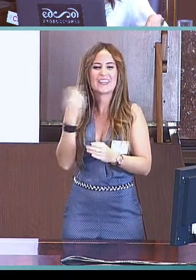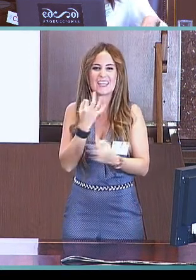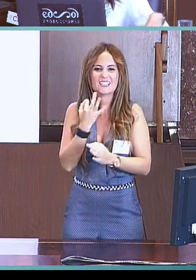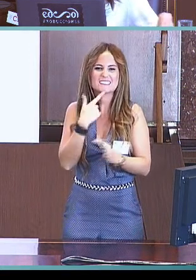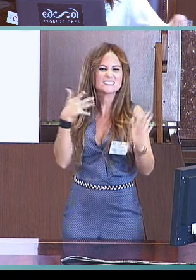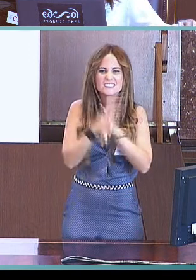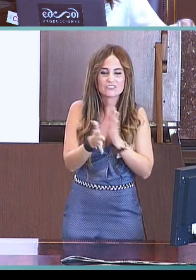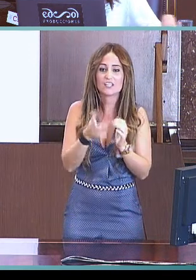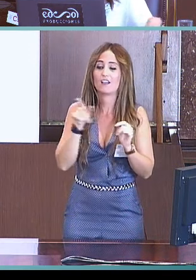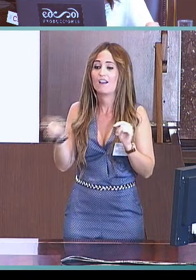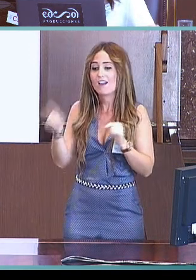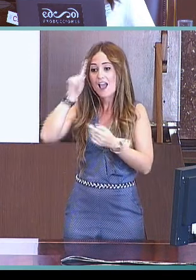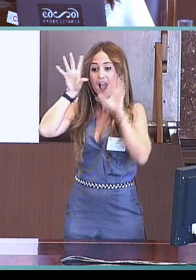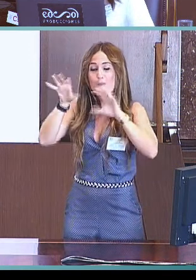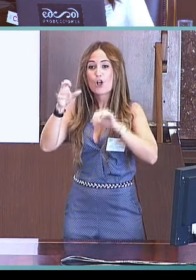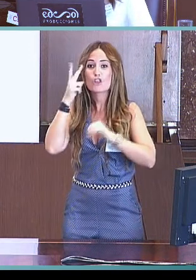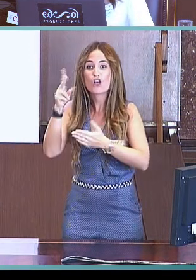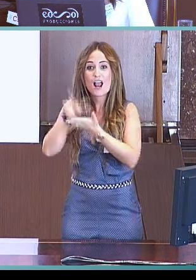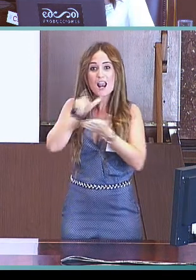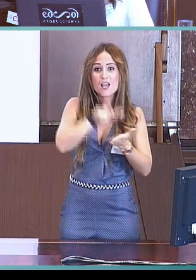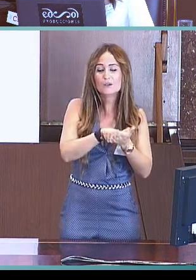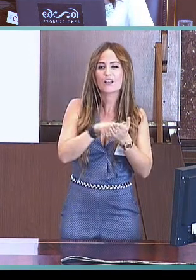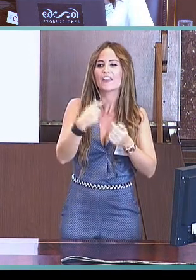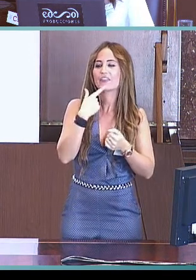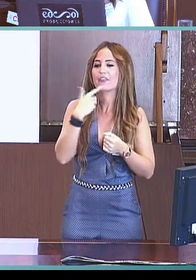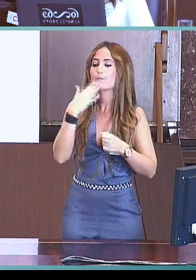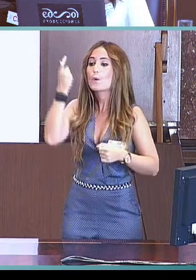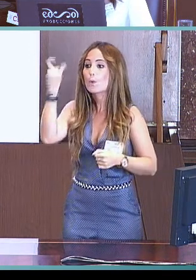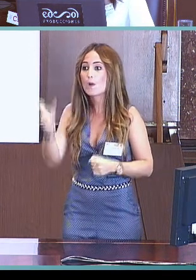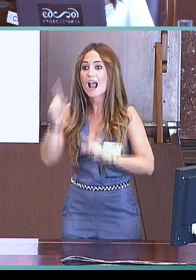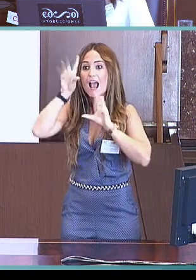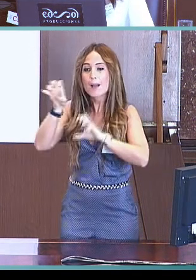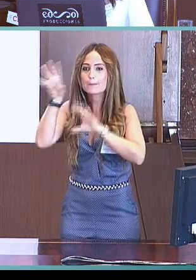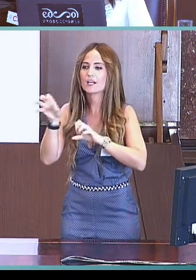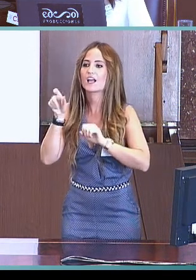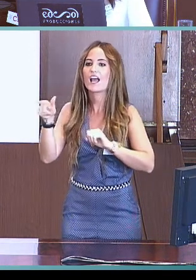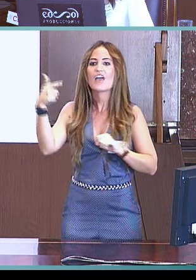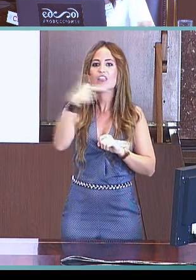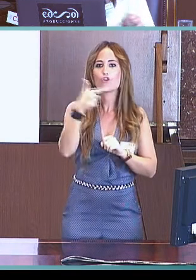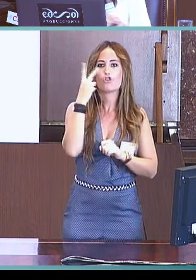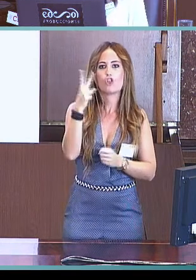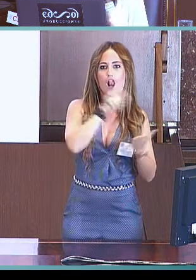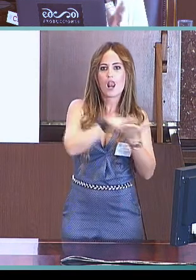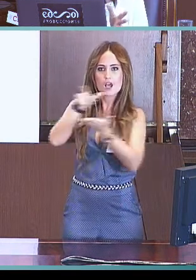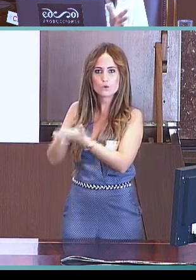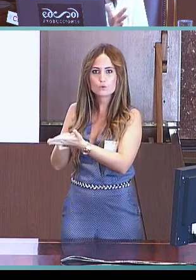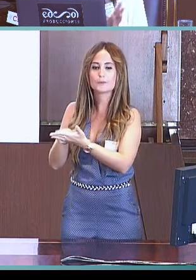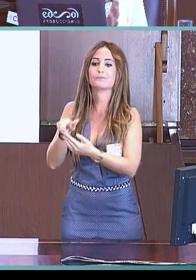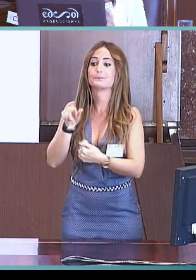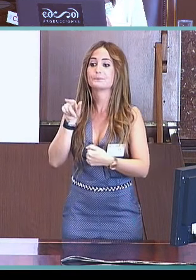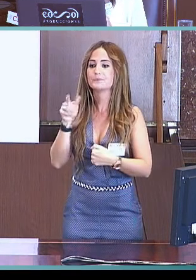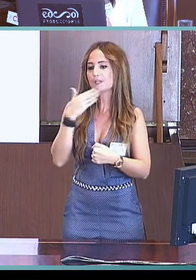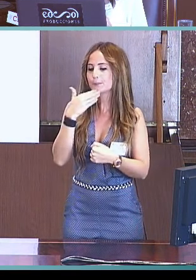están conformadas por niños sordos solamente, mientras que en nuestro caso tenemos niños sordos y niños oyentes. ¿Qué